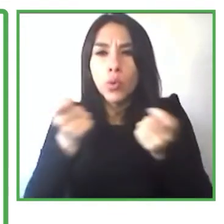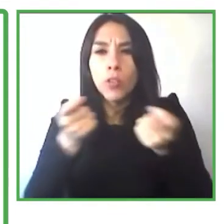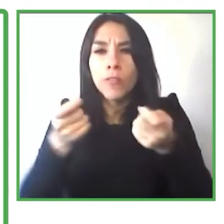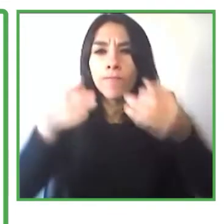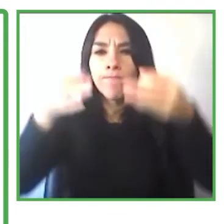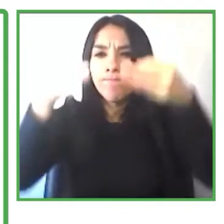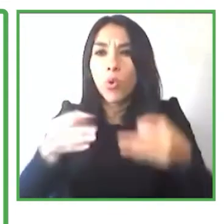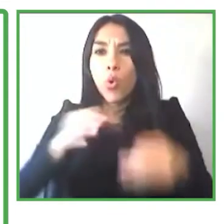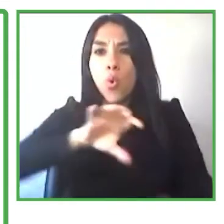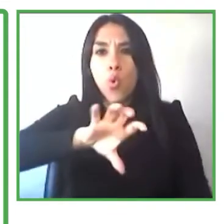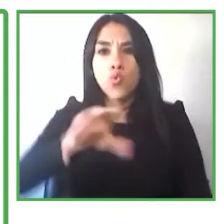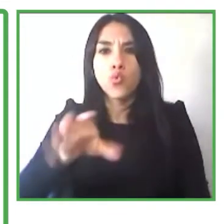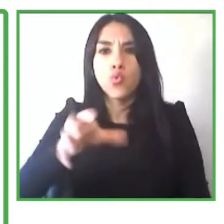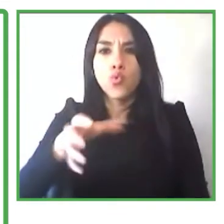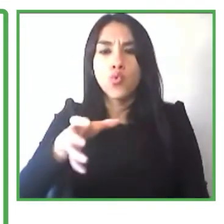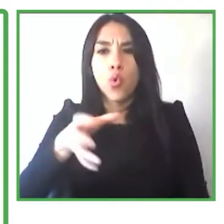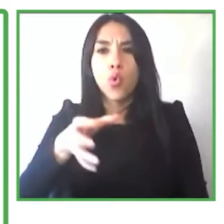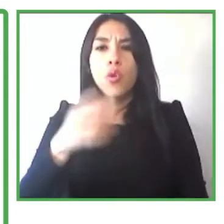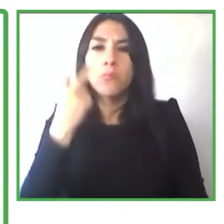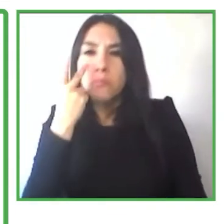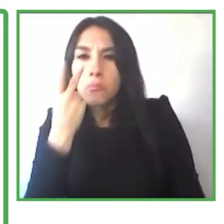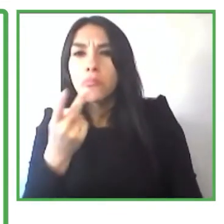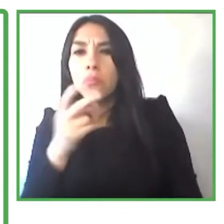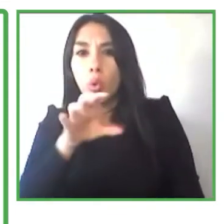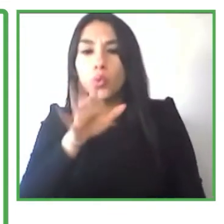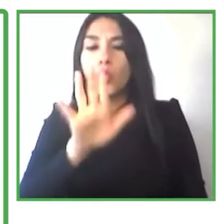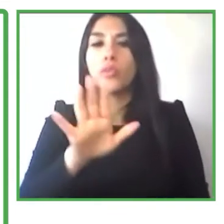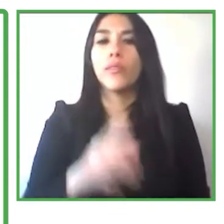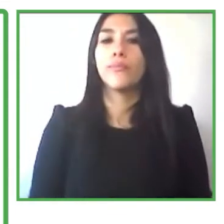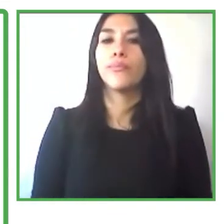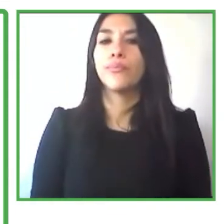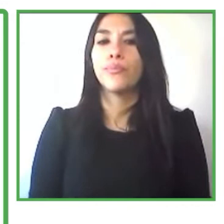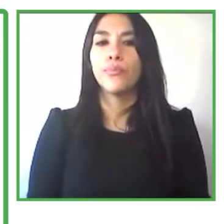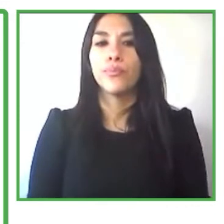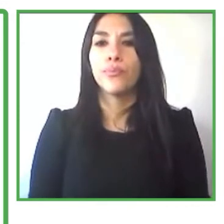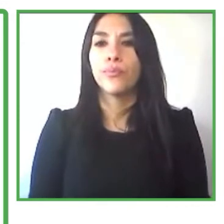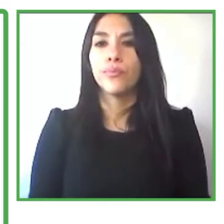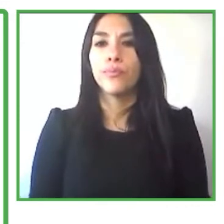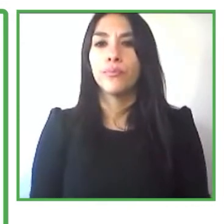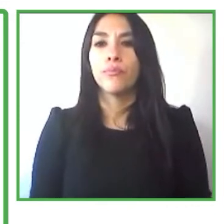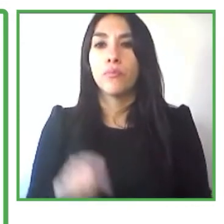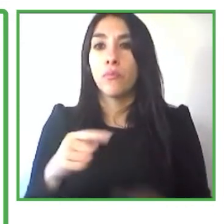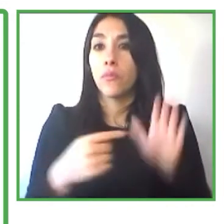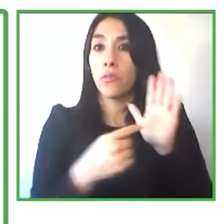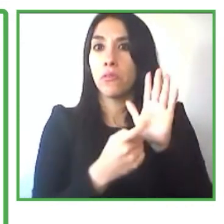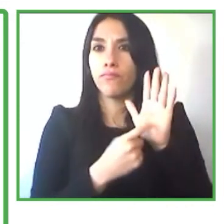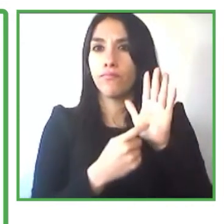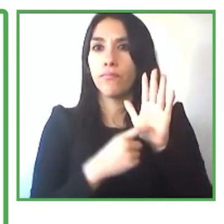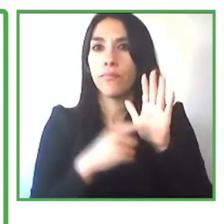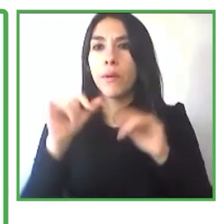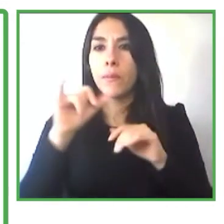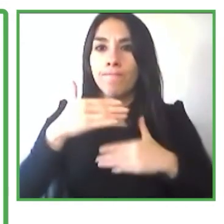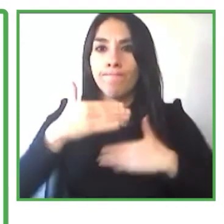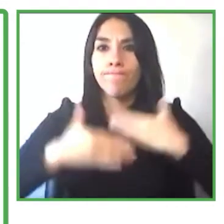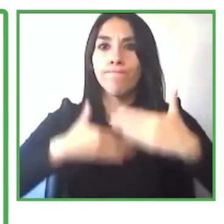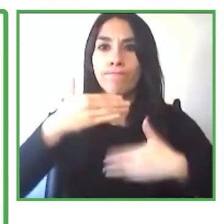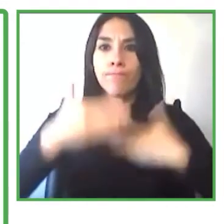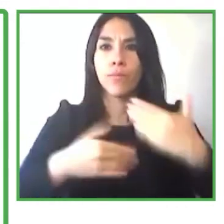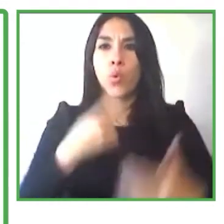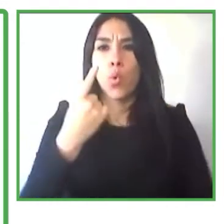y contactos el punto es también generar un conocimiento de última generación